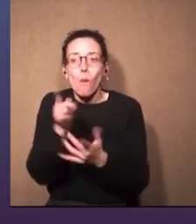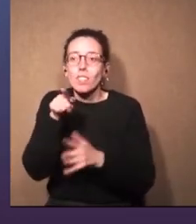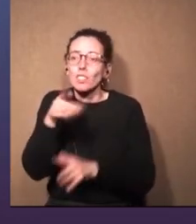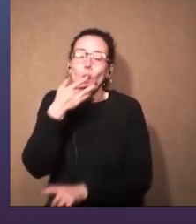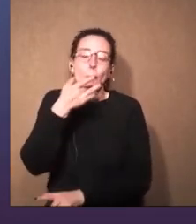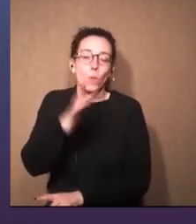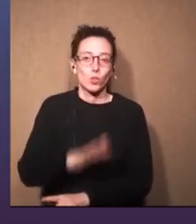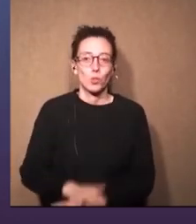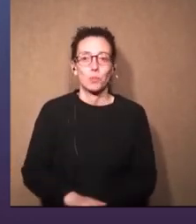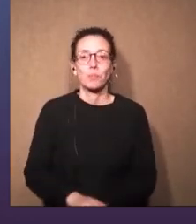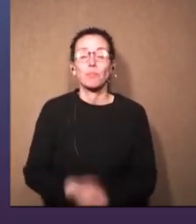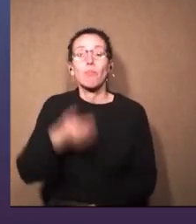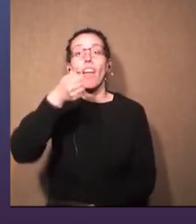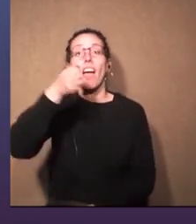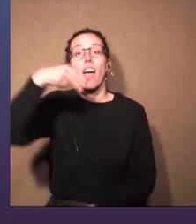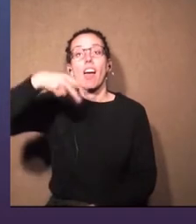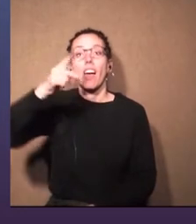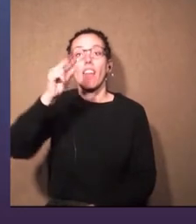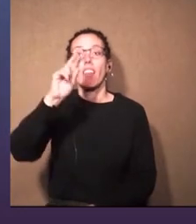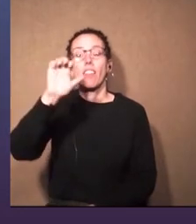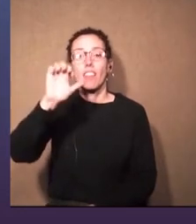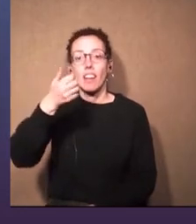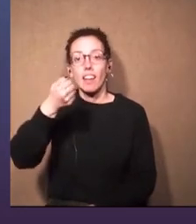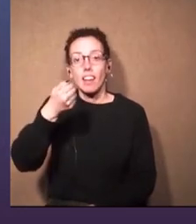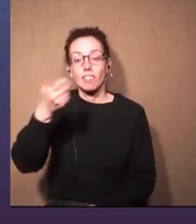Totalmente. ¿Andrea?